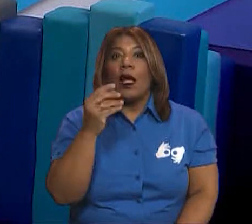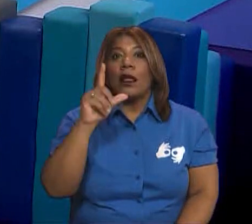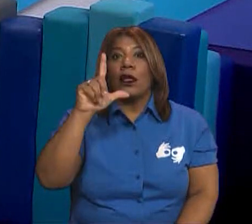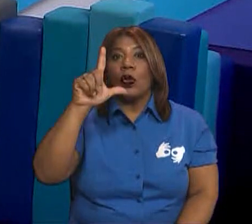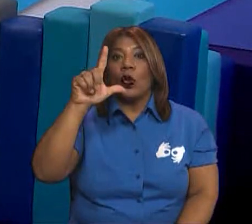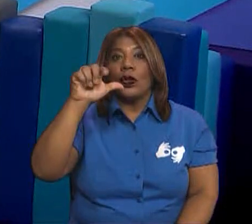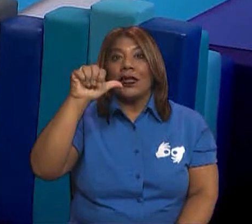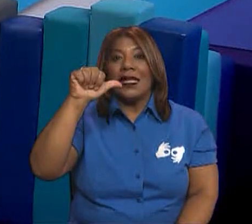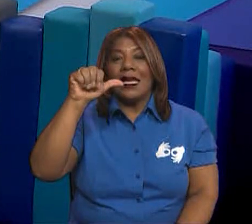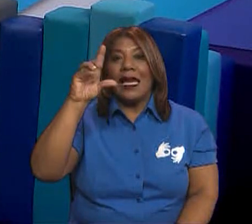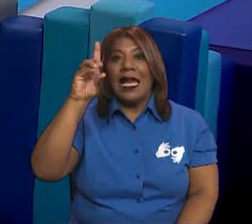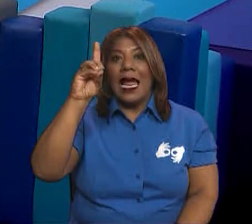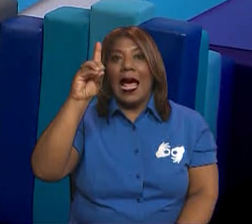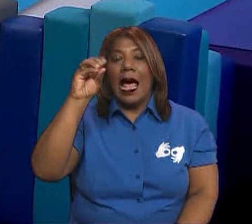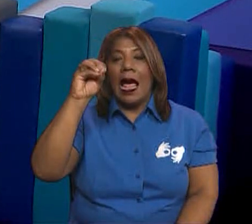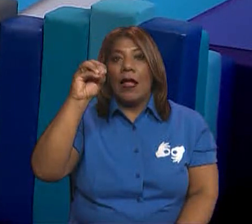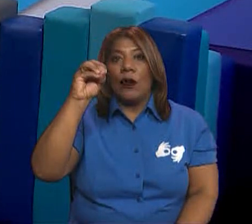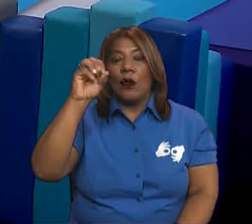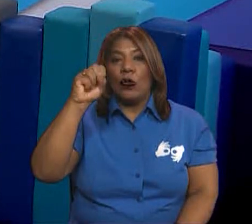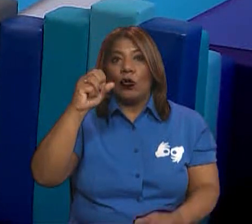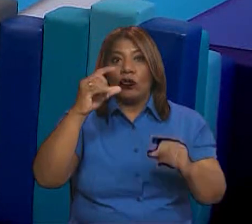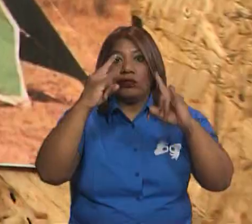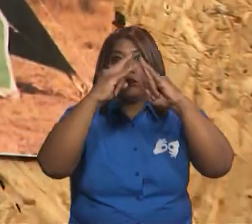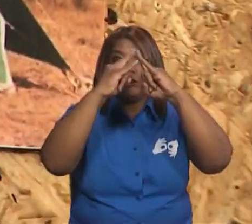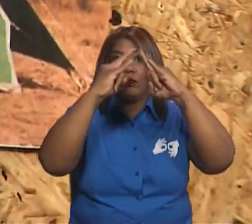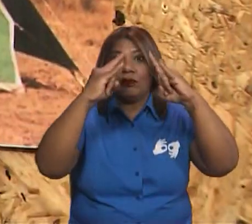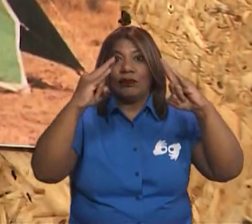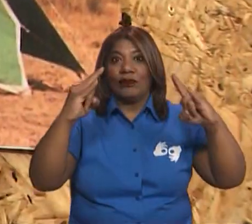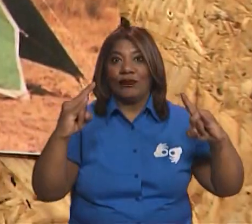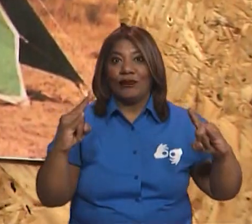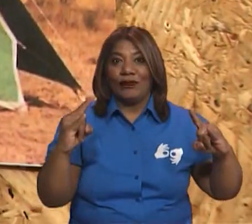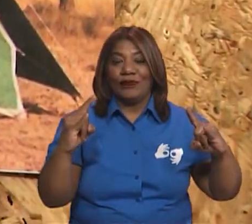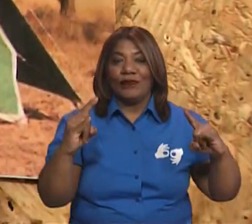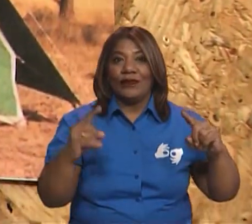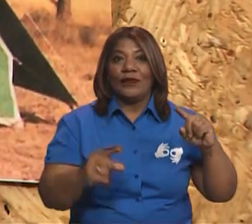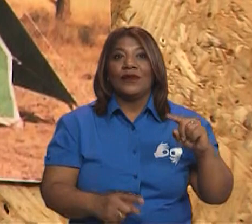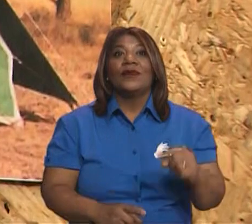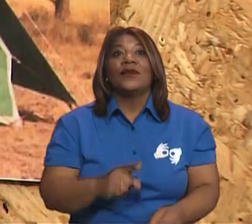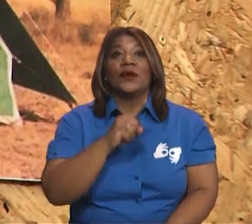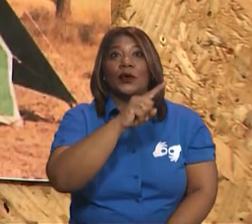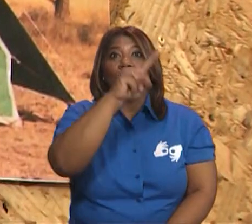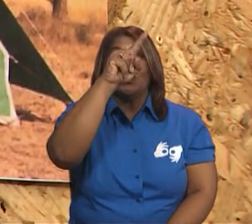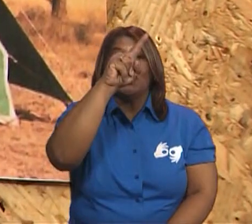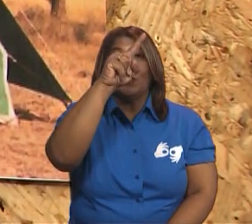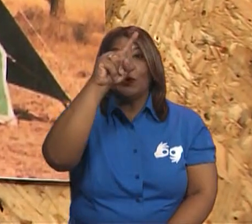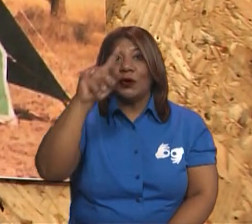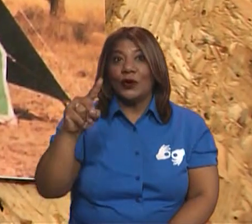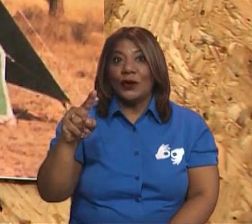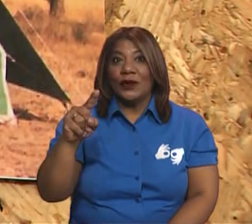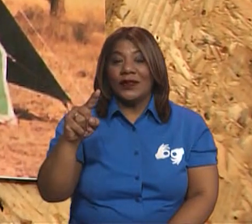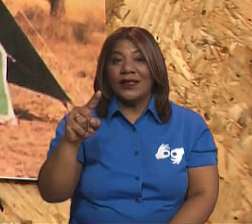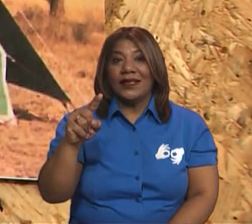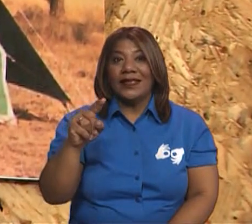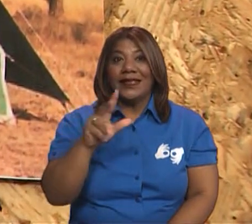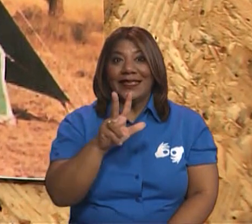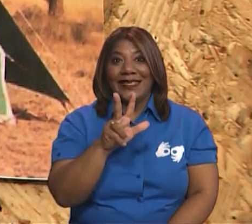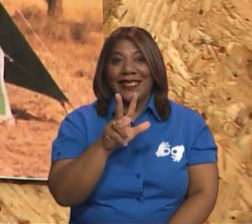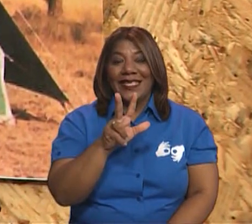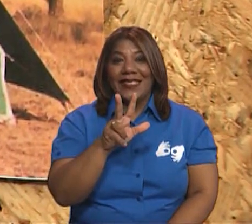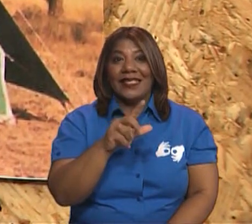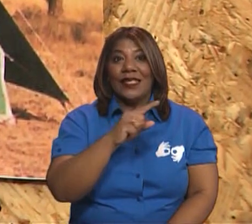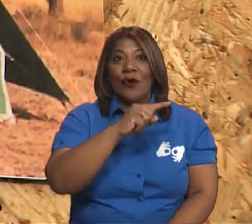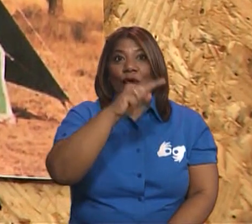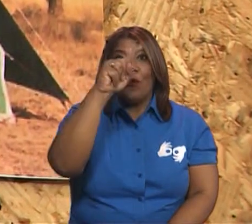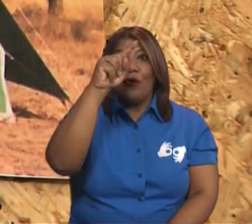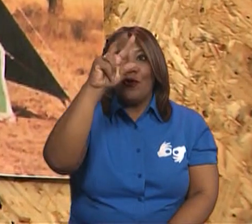la tienda de campaña? Lo contamos. Uno, dos, tres. ¿Qué quiere decir eso?